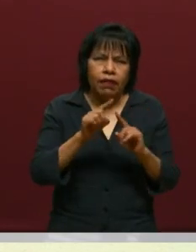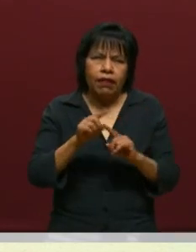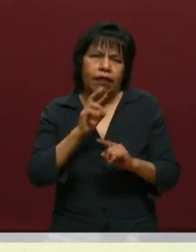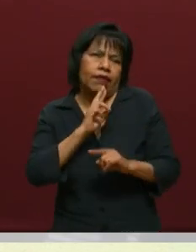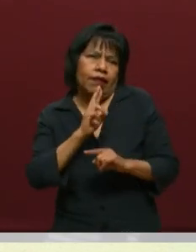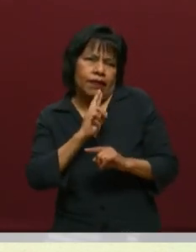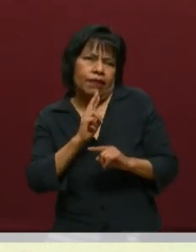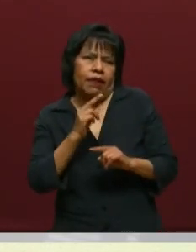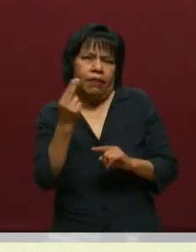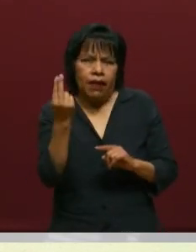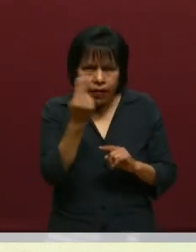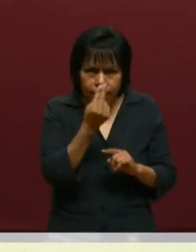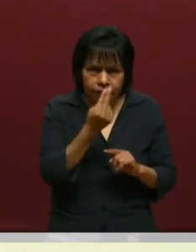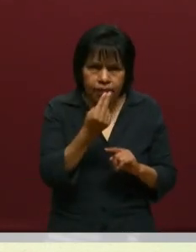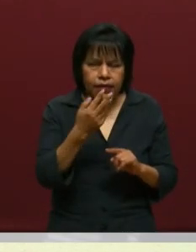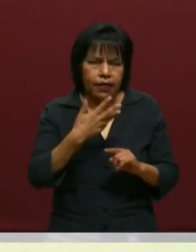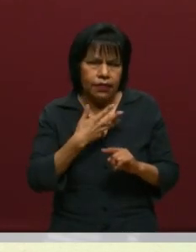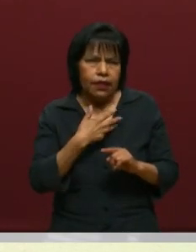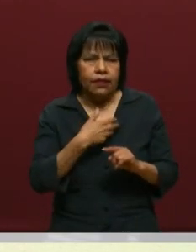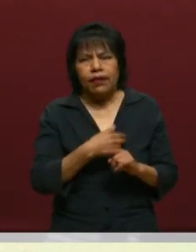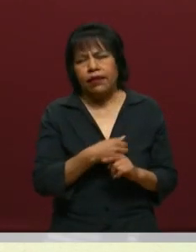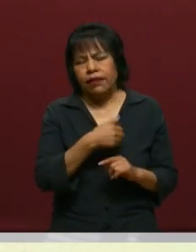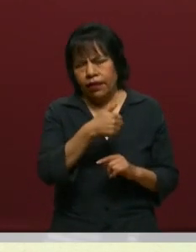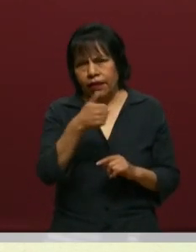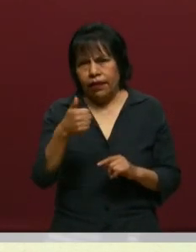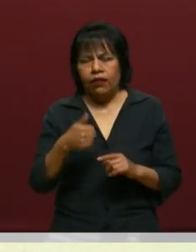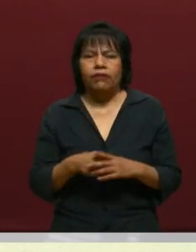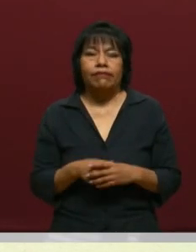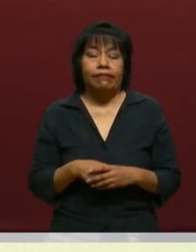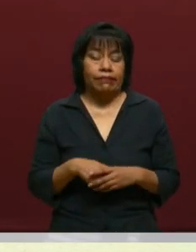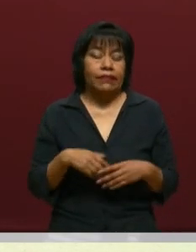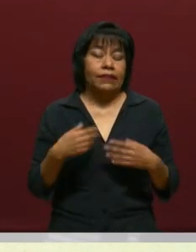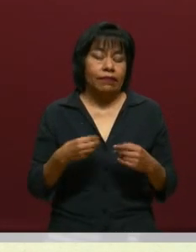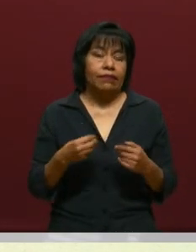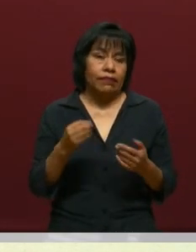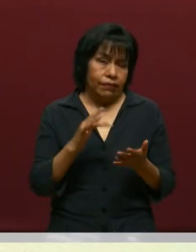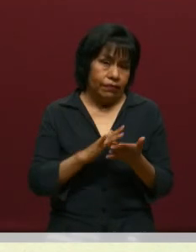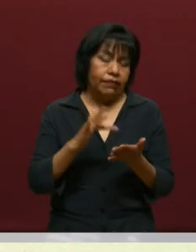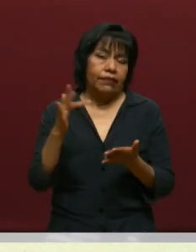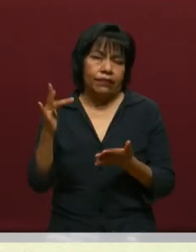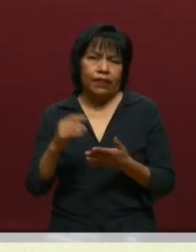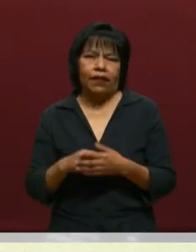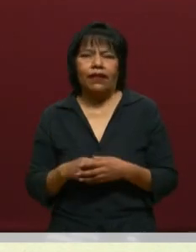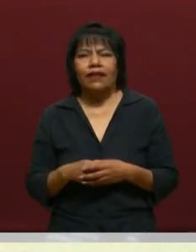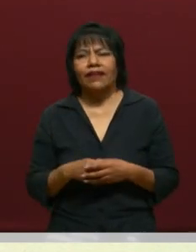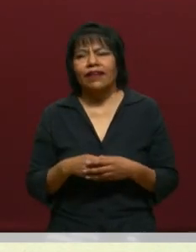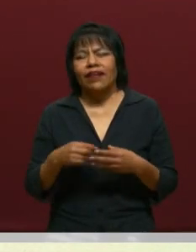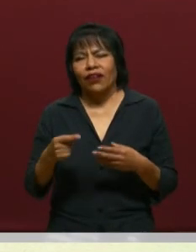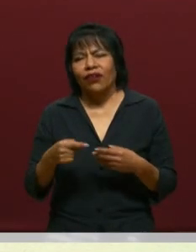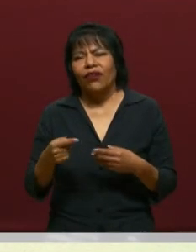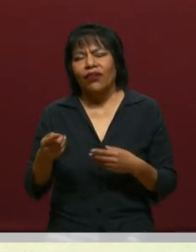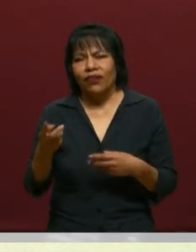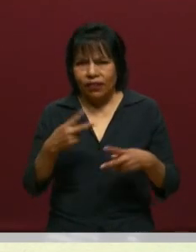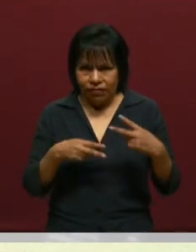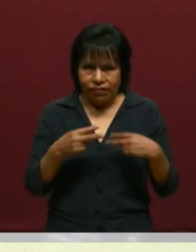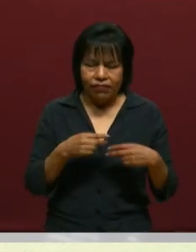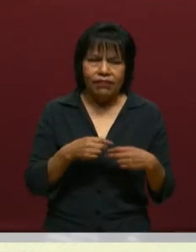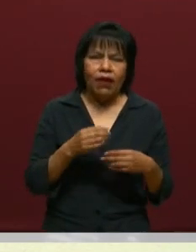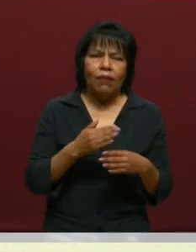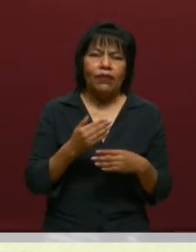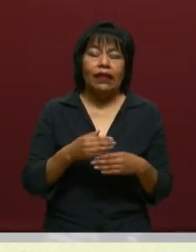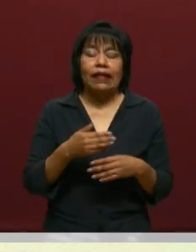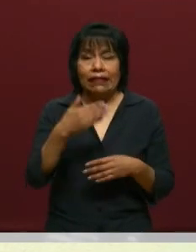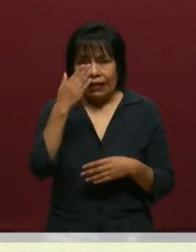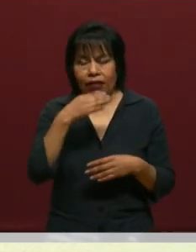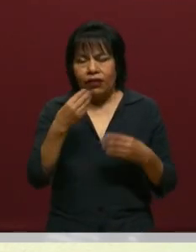retos y necesidades que nosotros tenemos. Así es, pues en realidad les agradezco muchísimo el hecho de que nos hayan acompañado porque sabemos que